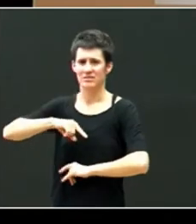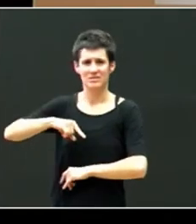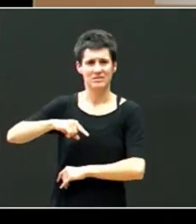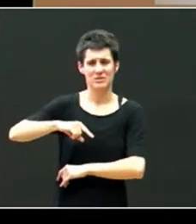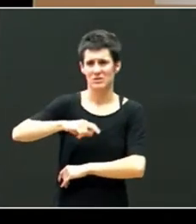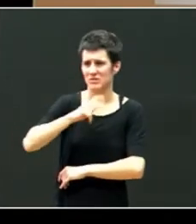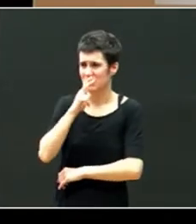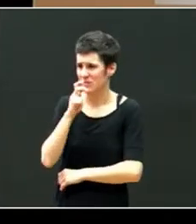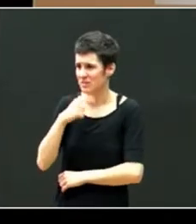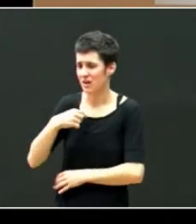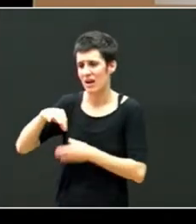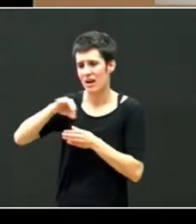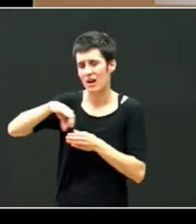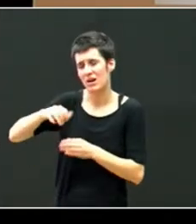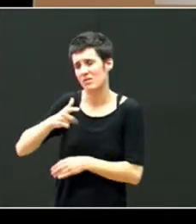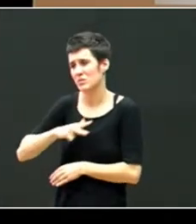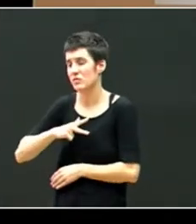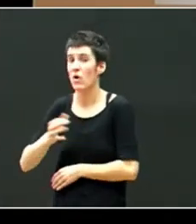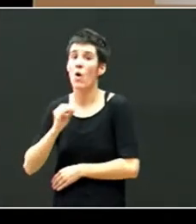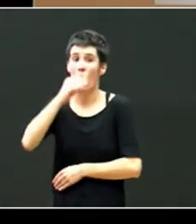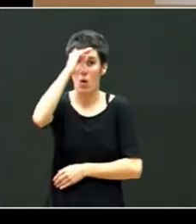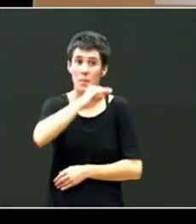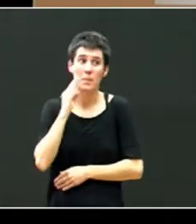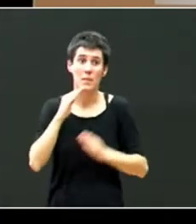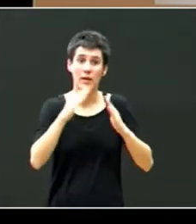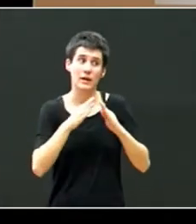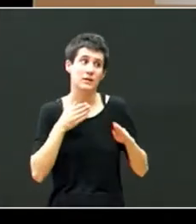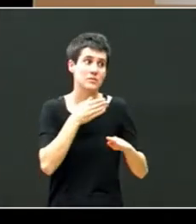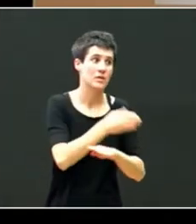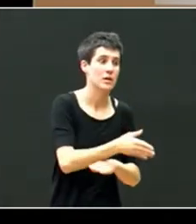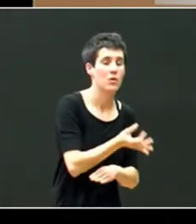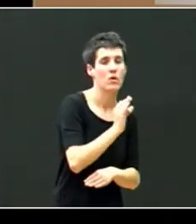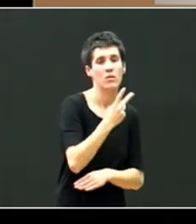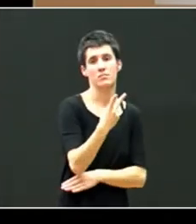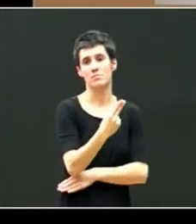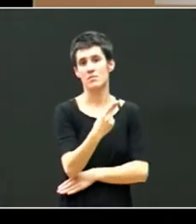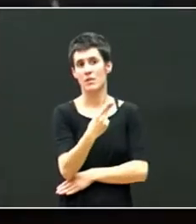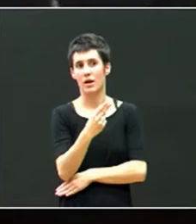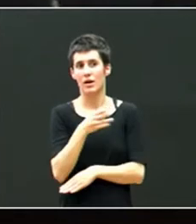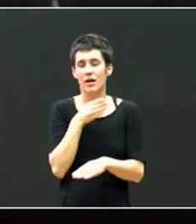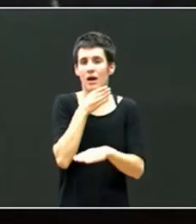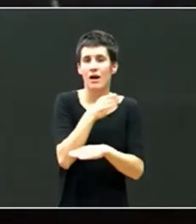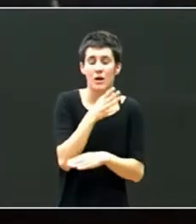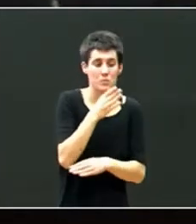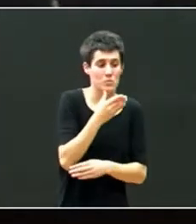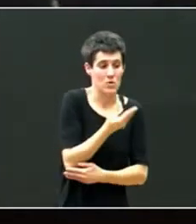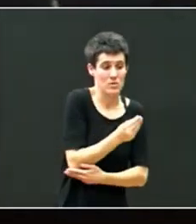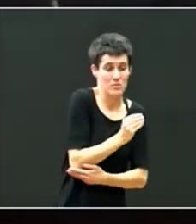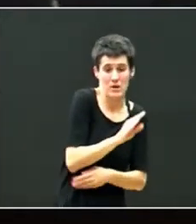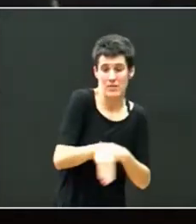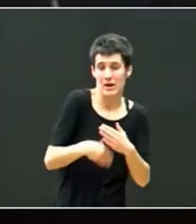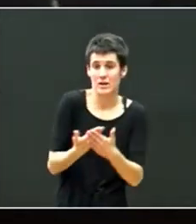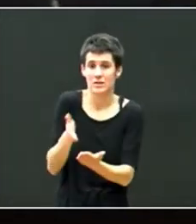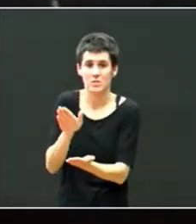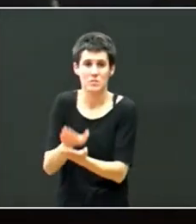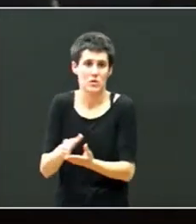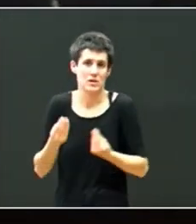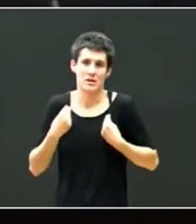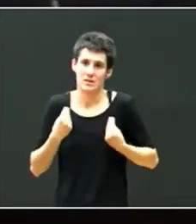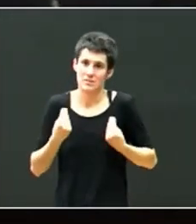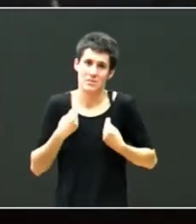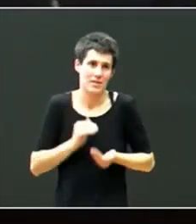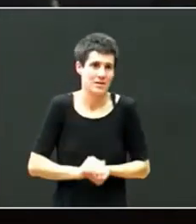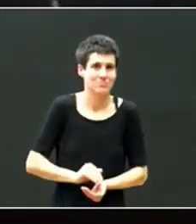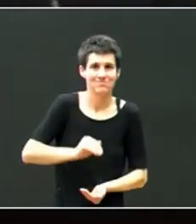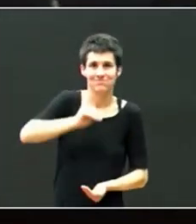o vamos a casa de los padres o en la pareja porque desde la cuna hasta la tumba la vida es mucho mejor si tenemos estas